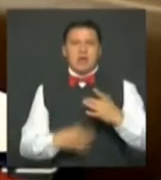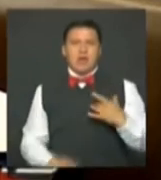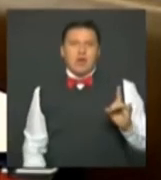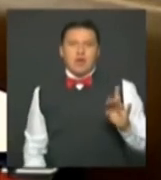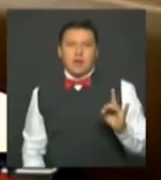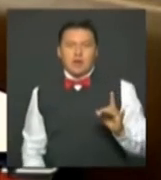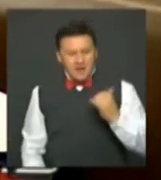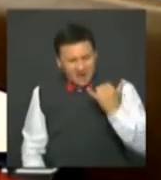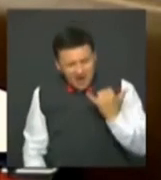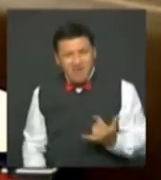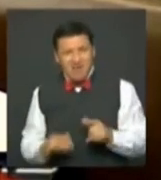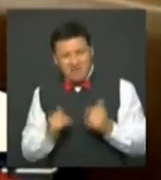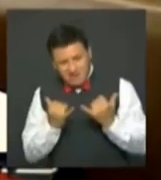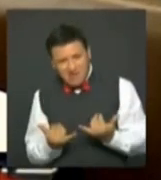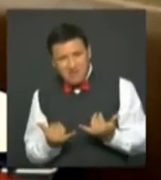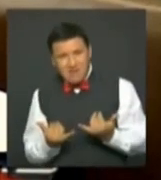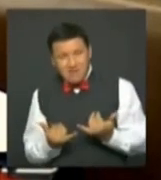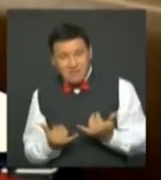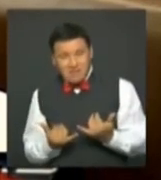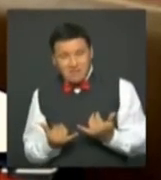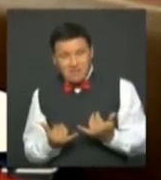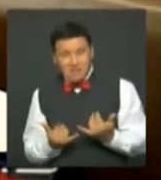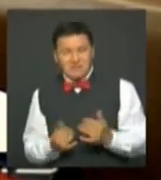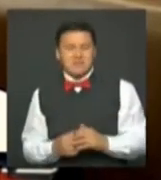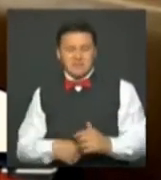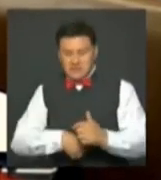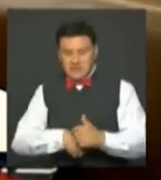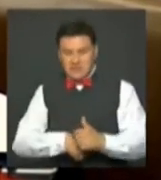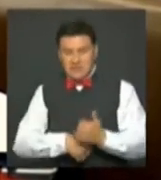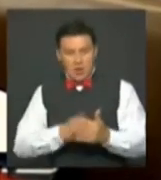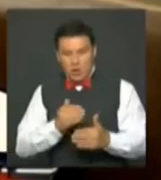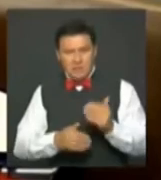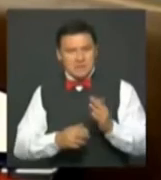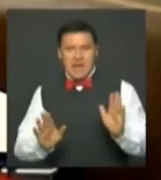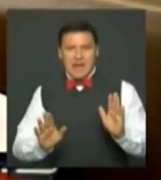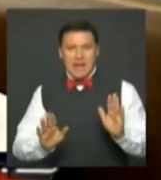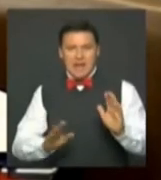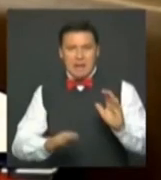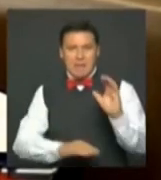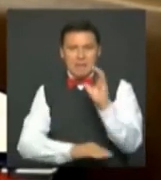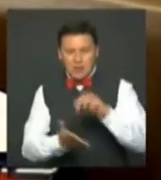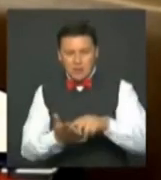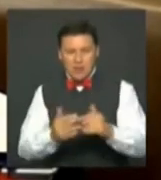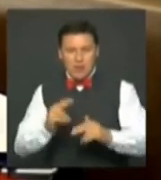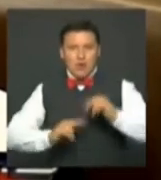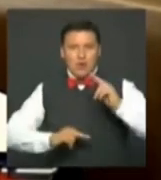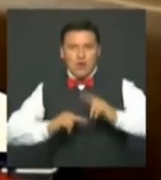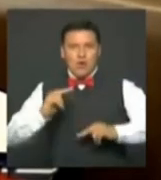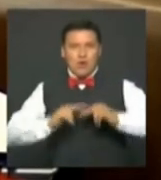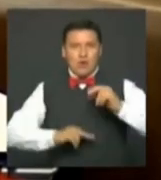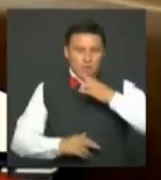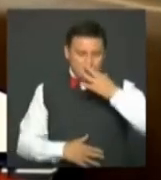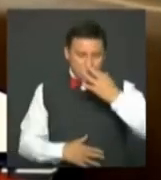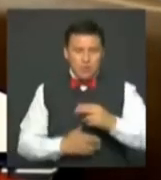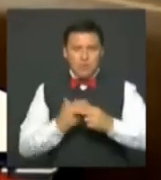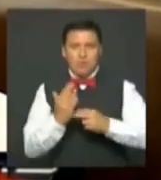momento en el cual Colombia puede decir, llegó la hora de que avancemos como colombianos en la construcción de un verdadero